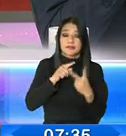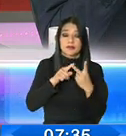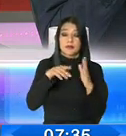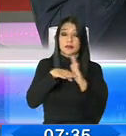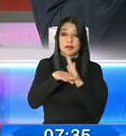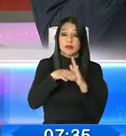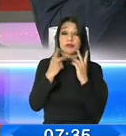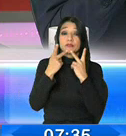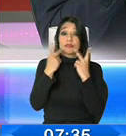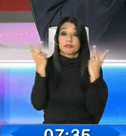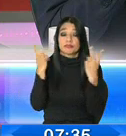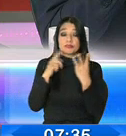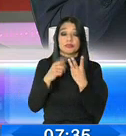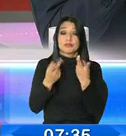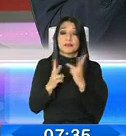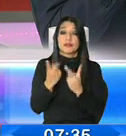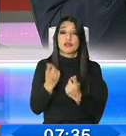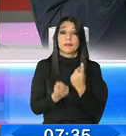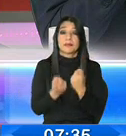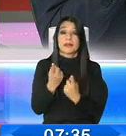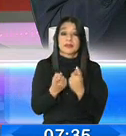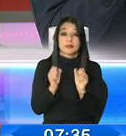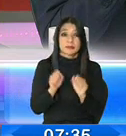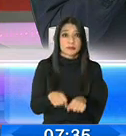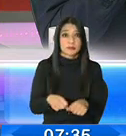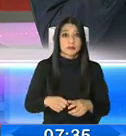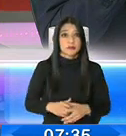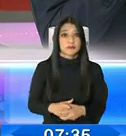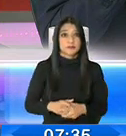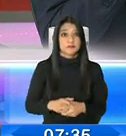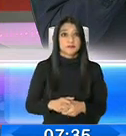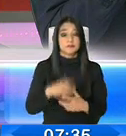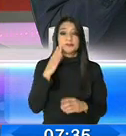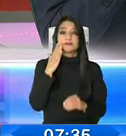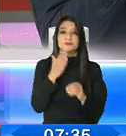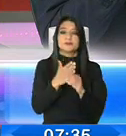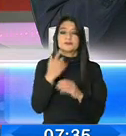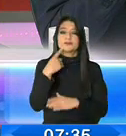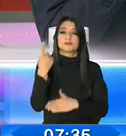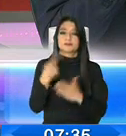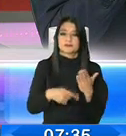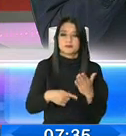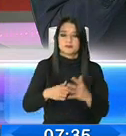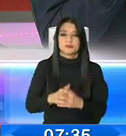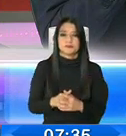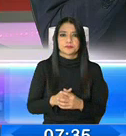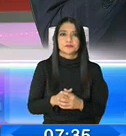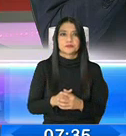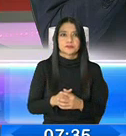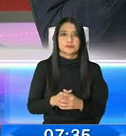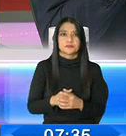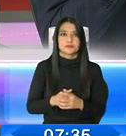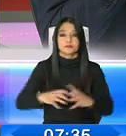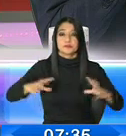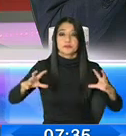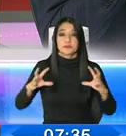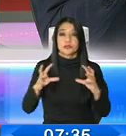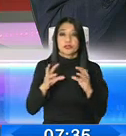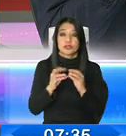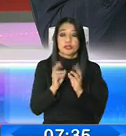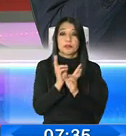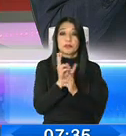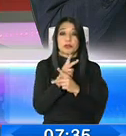pública y de las cooperativas de ahorro y crédito. La intención es de regar a través de todo el tejido